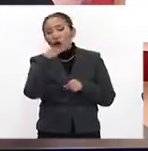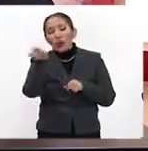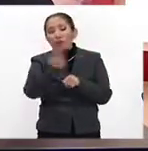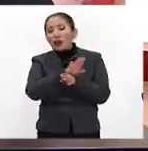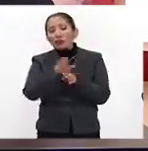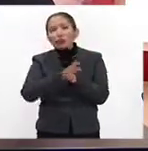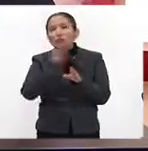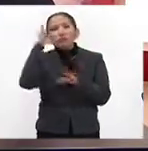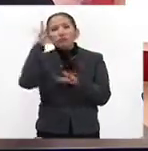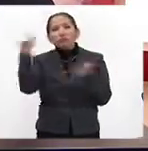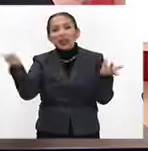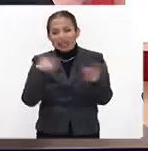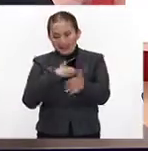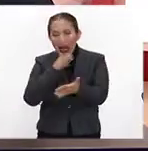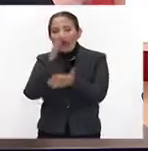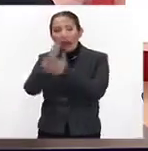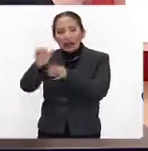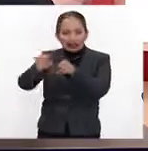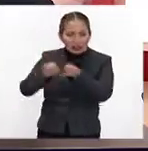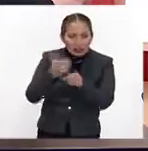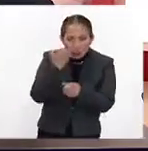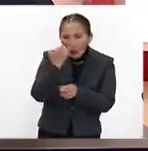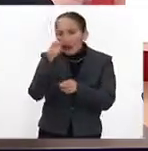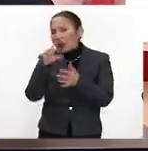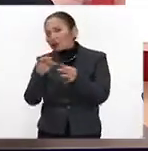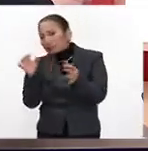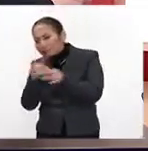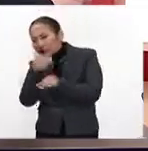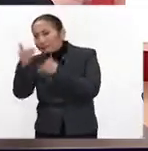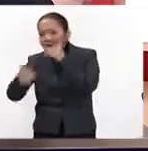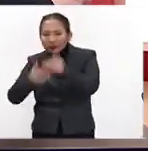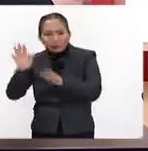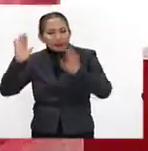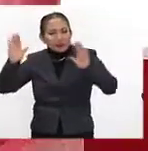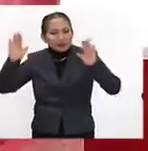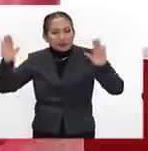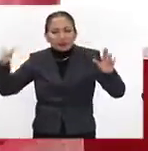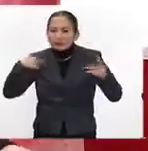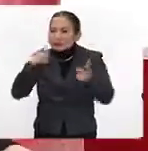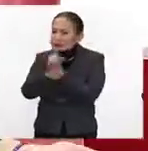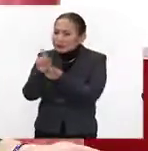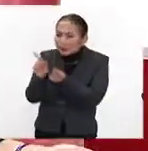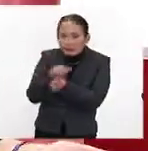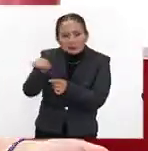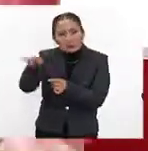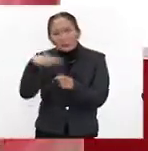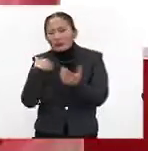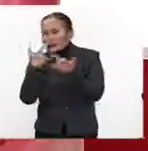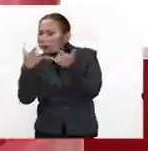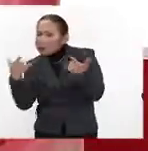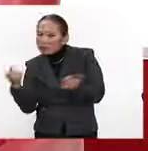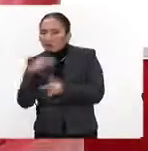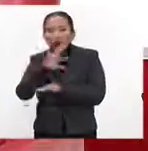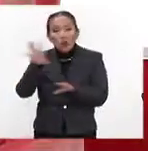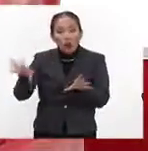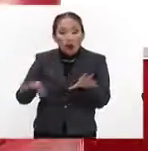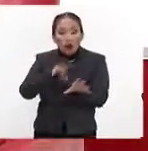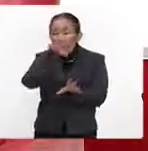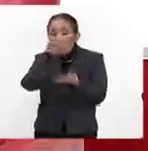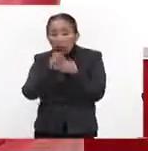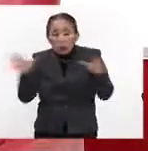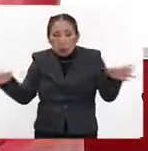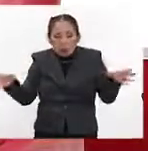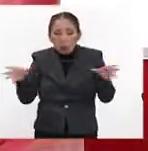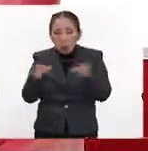beneficios trae? O sea, cuando ya llegaste, ya diste todo esto que nos platicas, maravilloso, en la empatía, representando situaciones, volviendo a todos